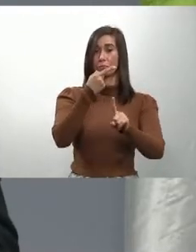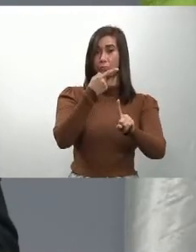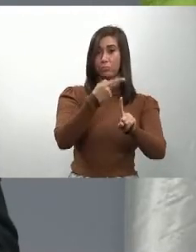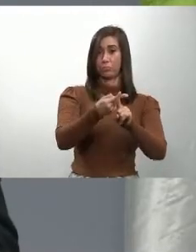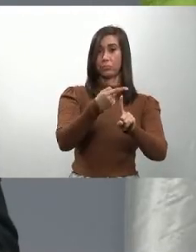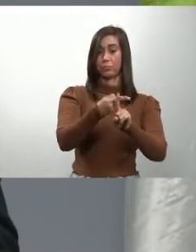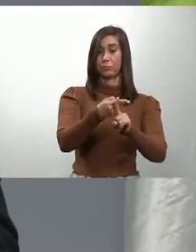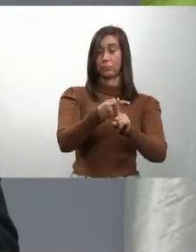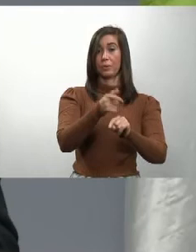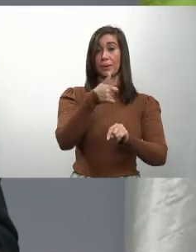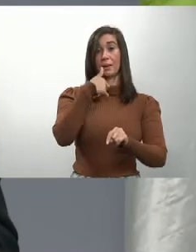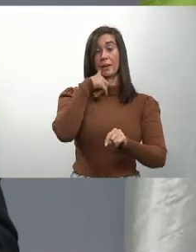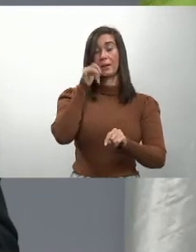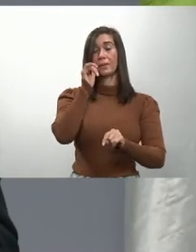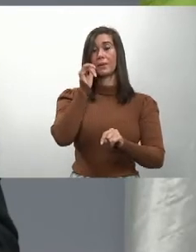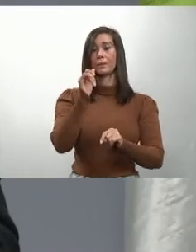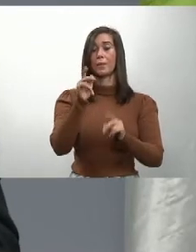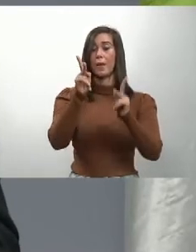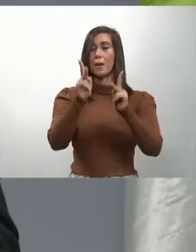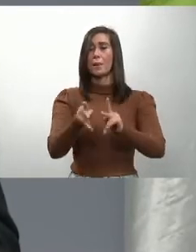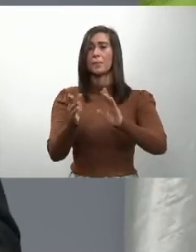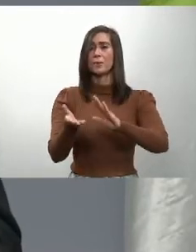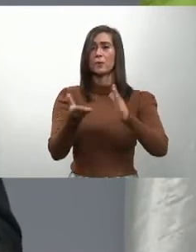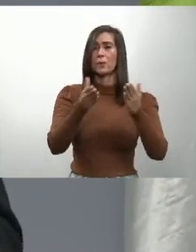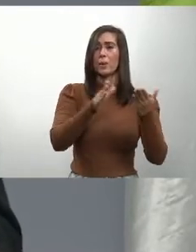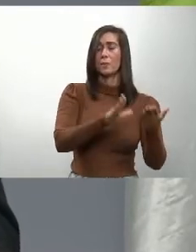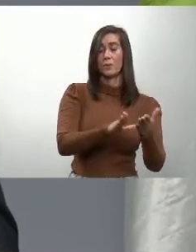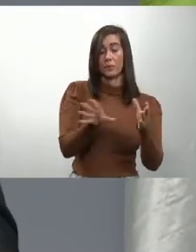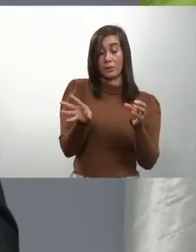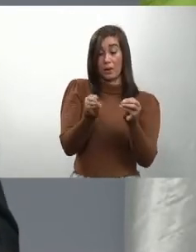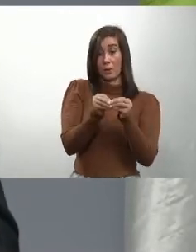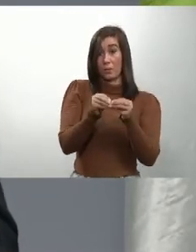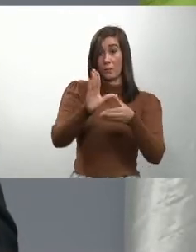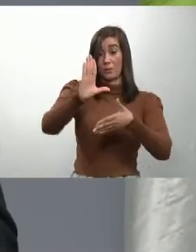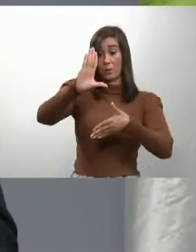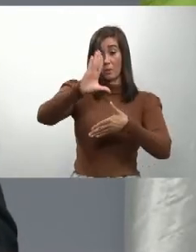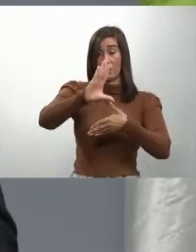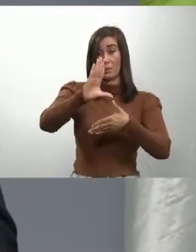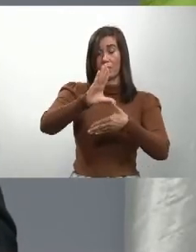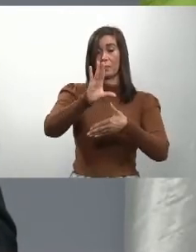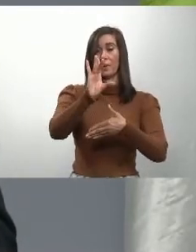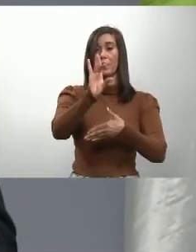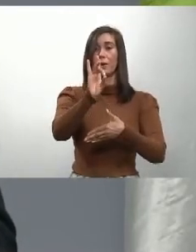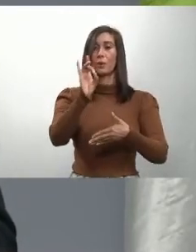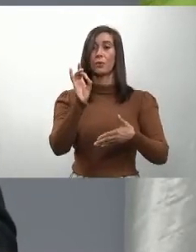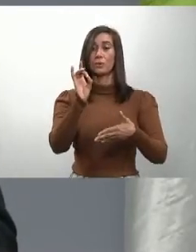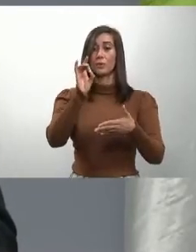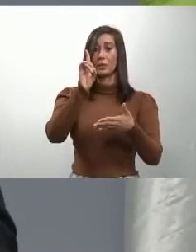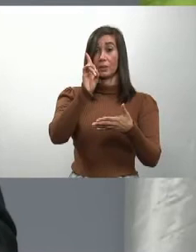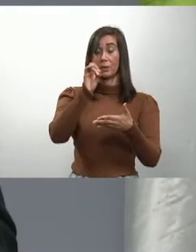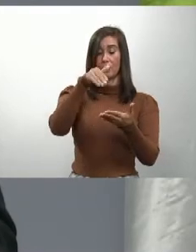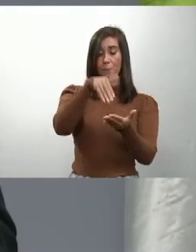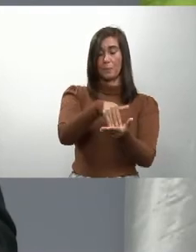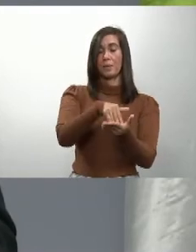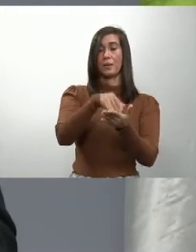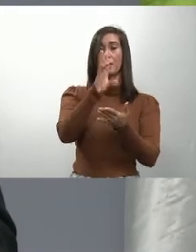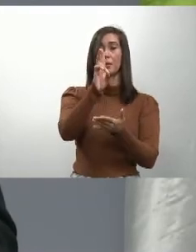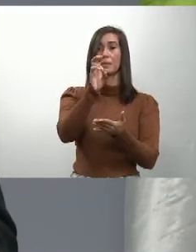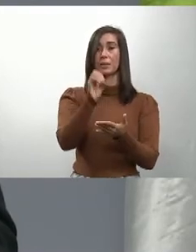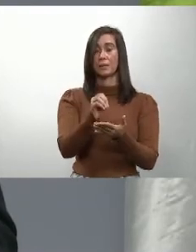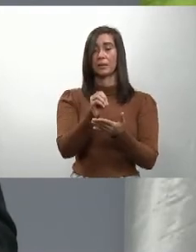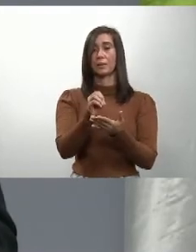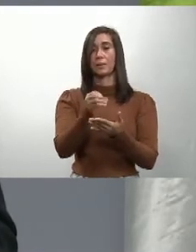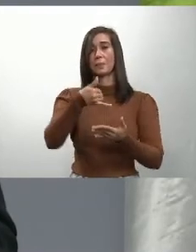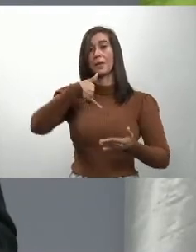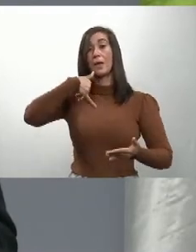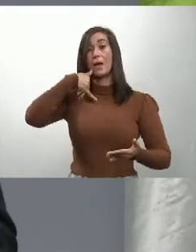El número de defunciones acumulado en las Américas, 81.070. Y solo en el día